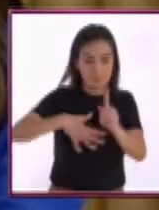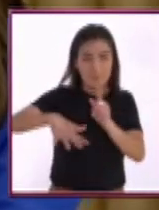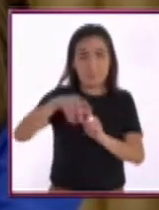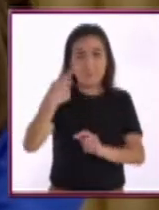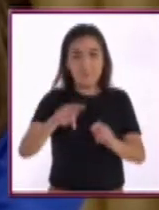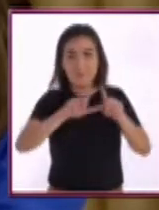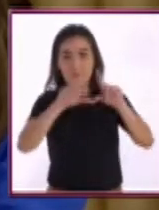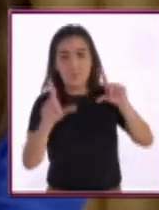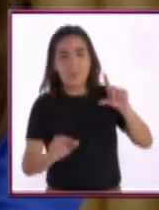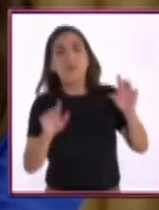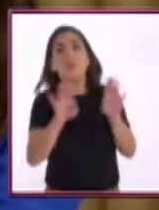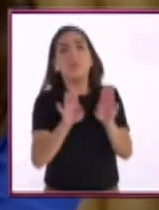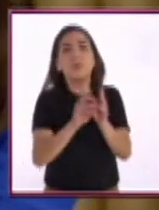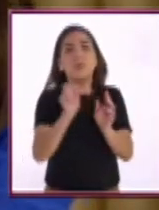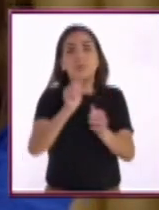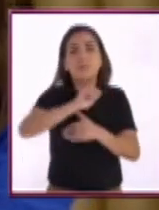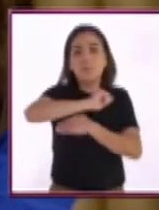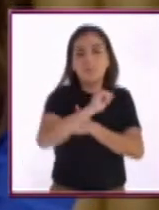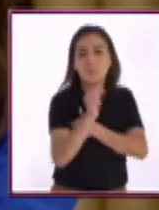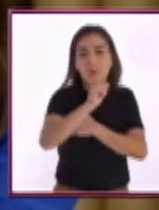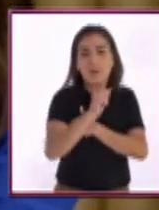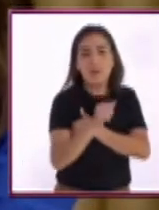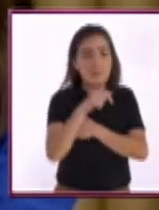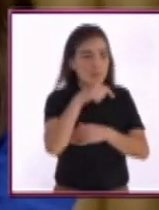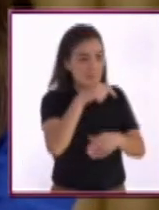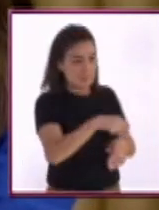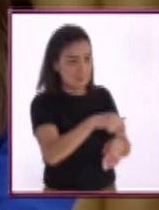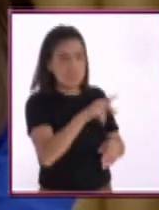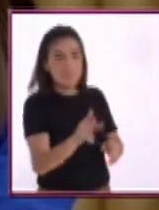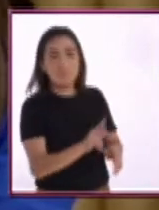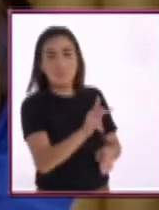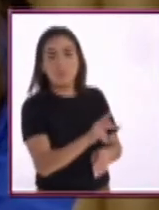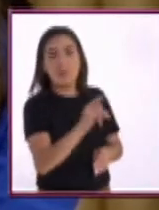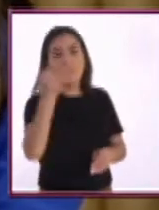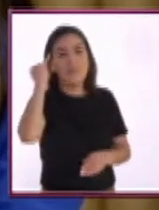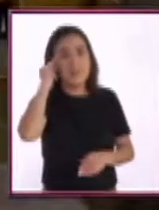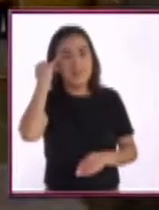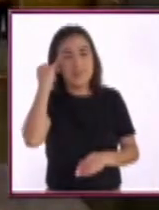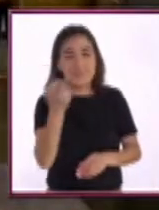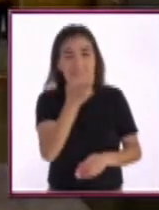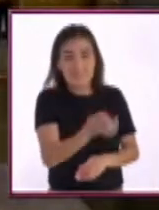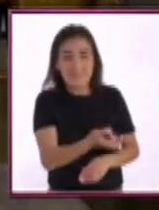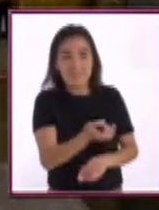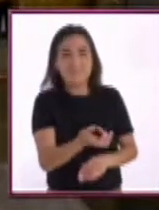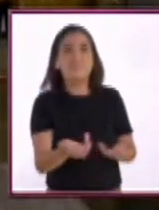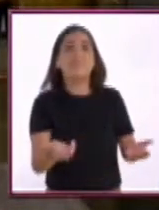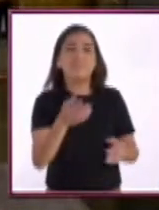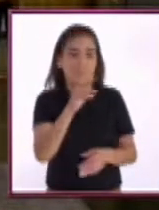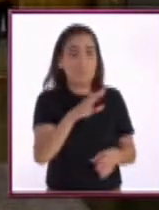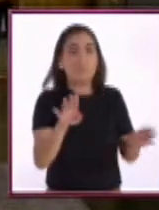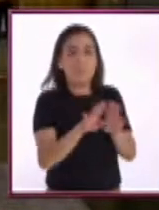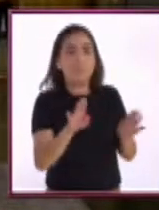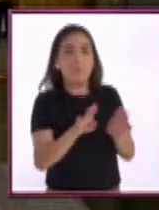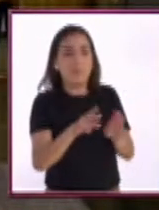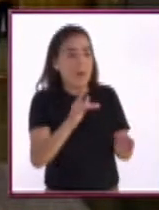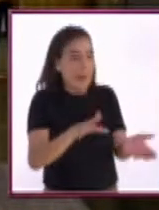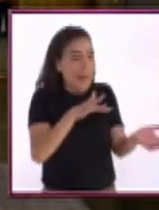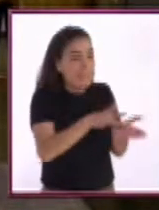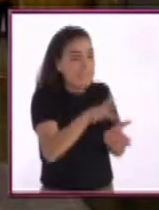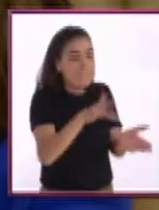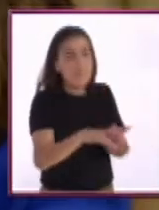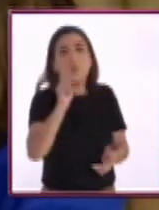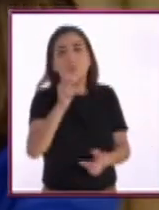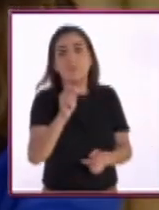agua del país está siendo captada en los territorios indígenas de México. O sea, esa es una de las